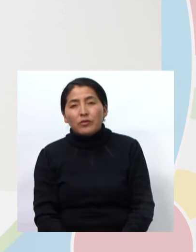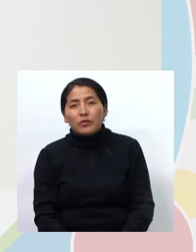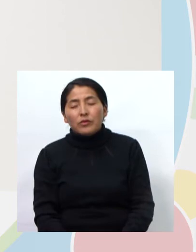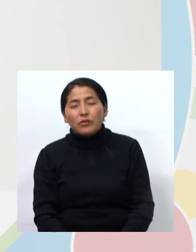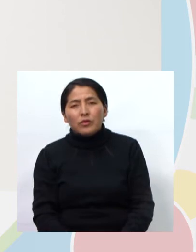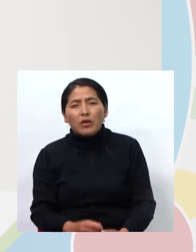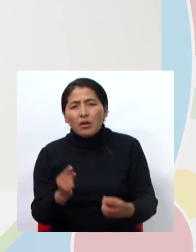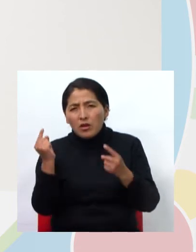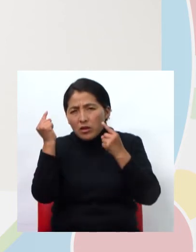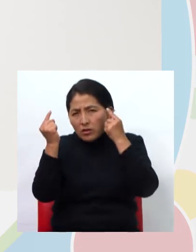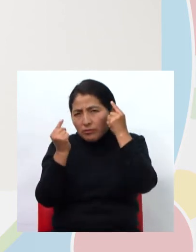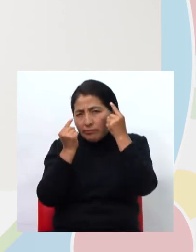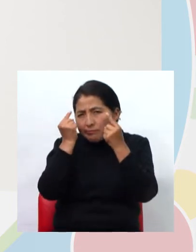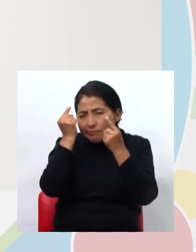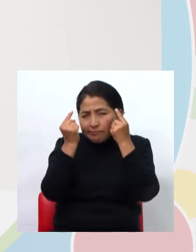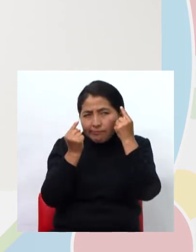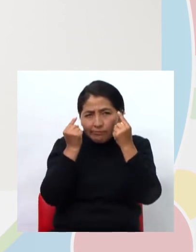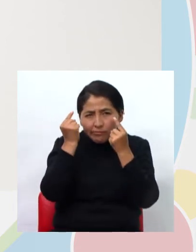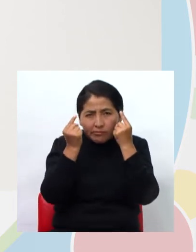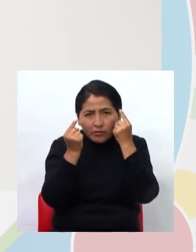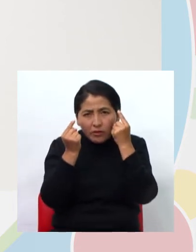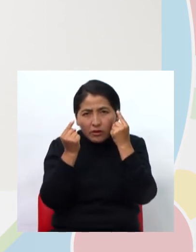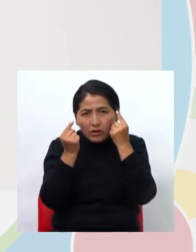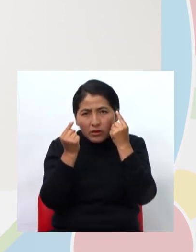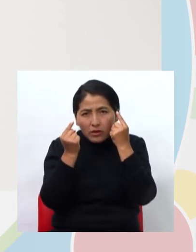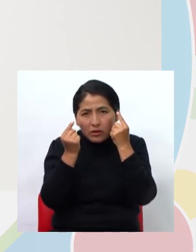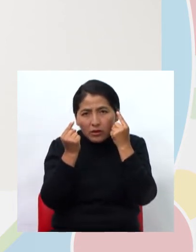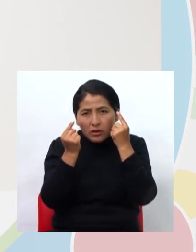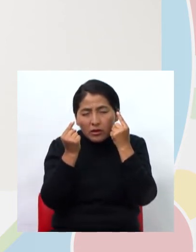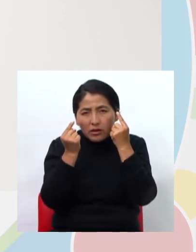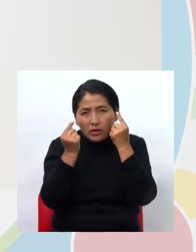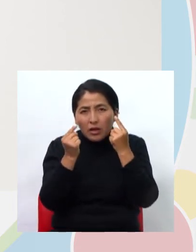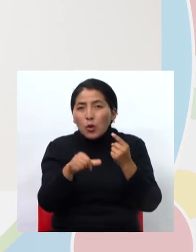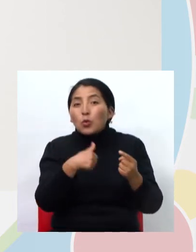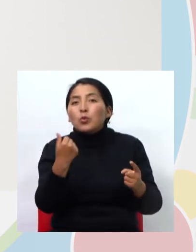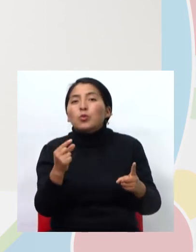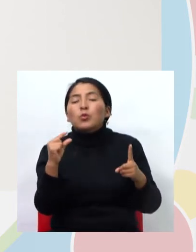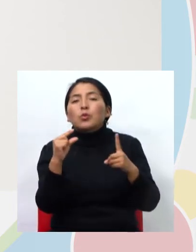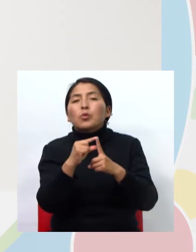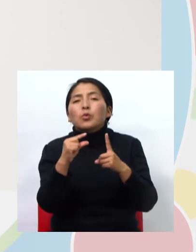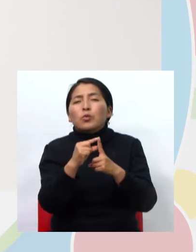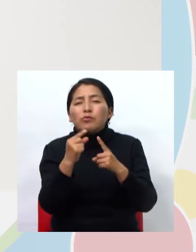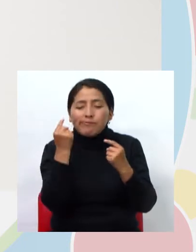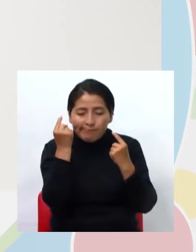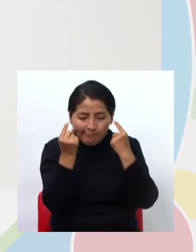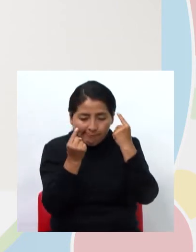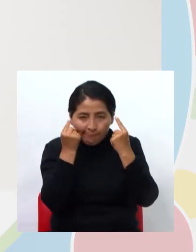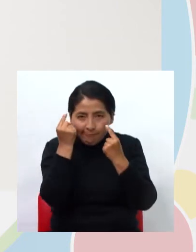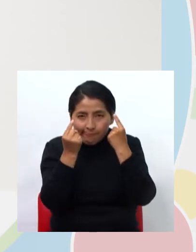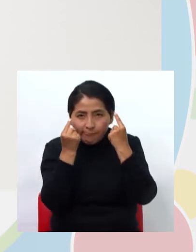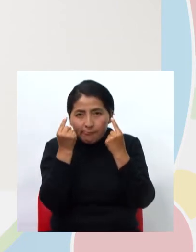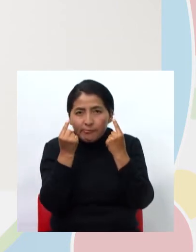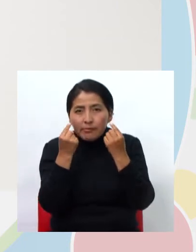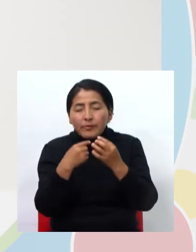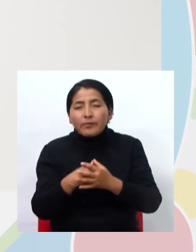Piensen la siguiente, la siguiente palabra. Piensen, piensen. Vamos a ver.